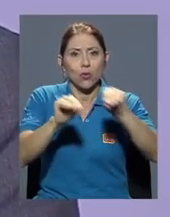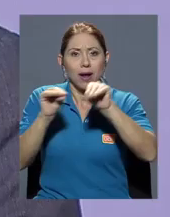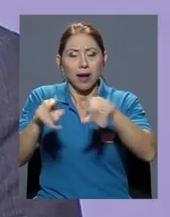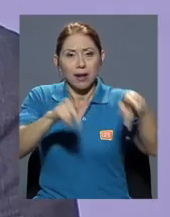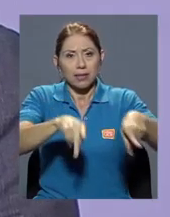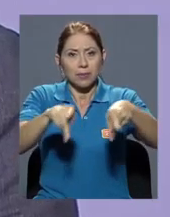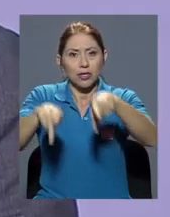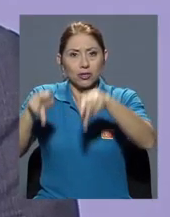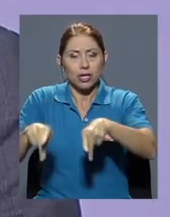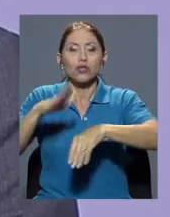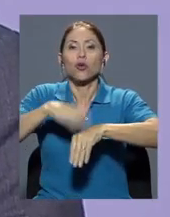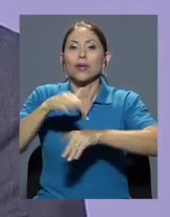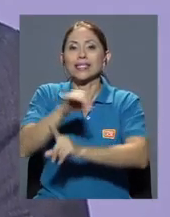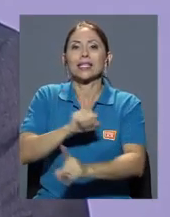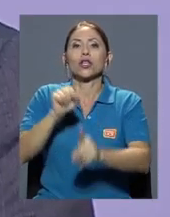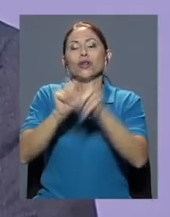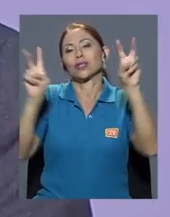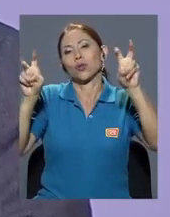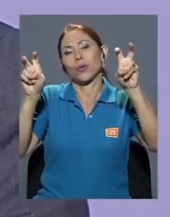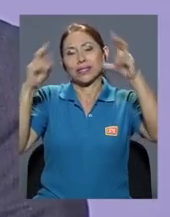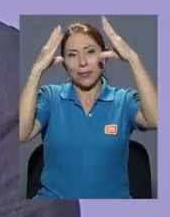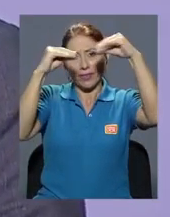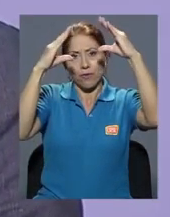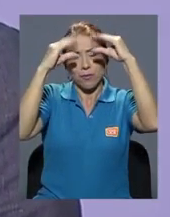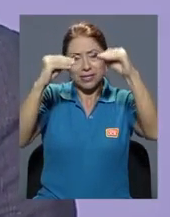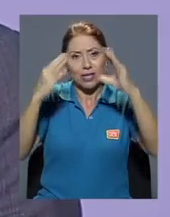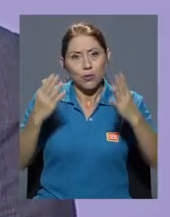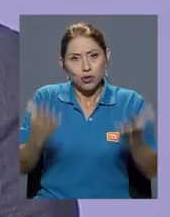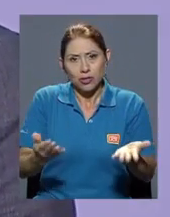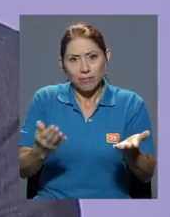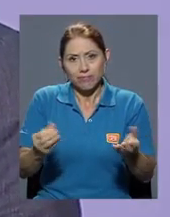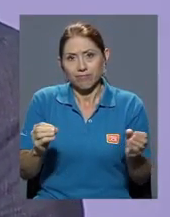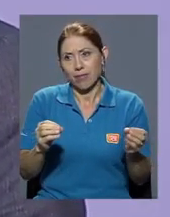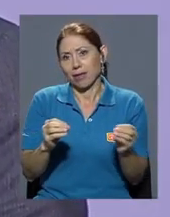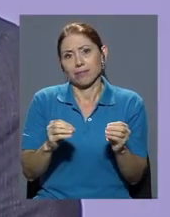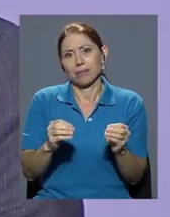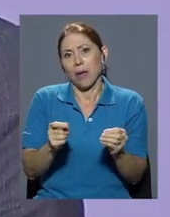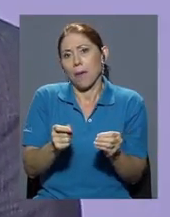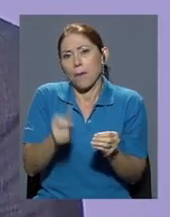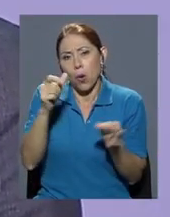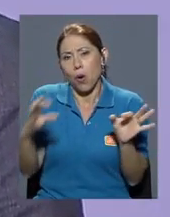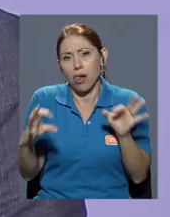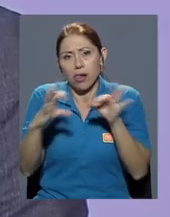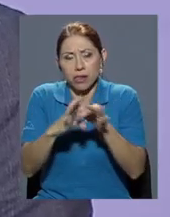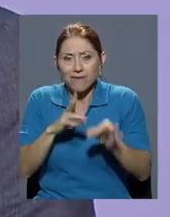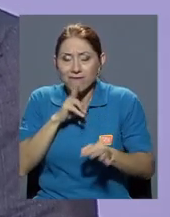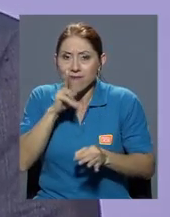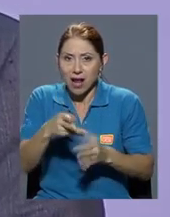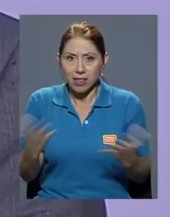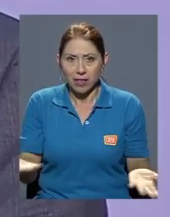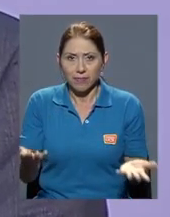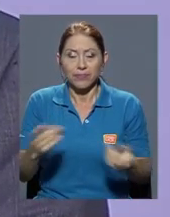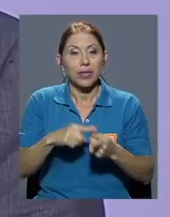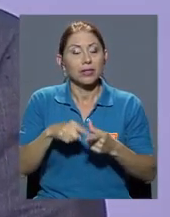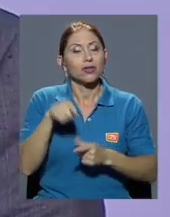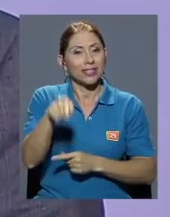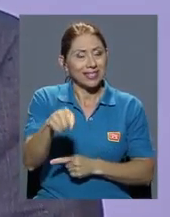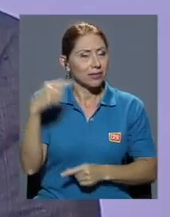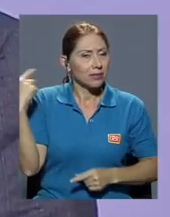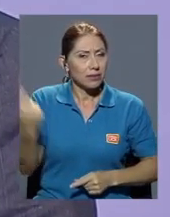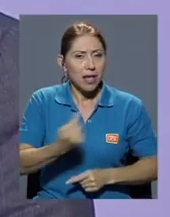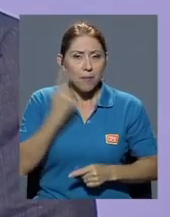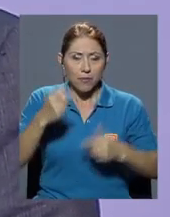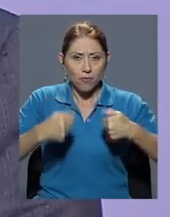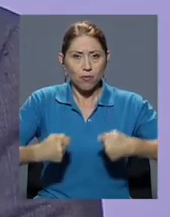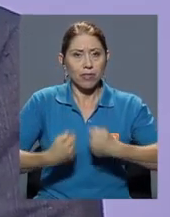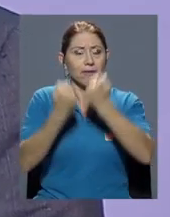sobre fenómenos supuestamente informativos que no tienen poco que ver con la realidad. Entonces, eso creo que siempre fue